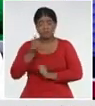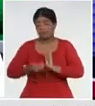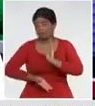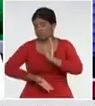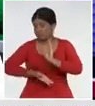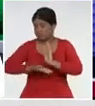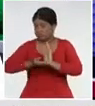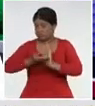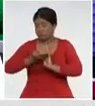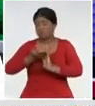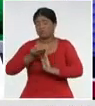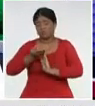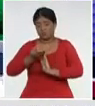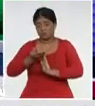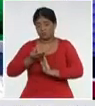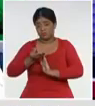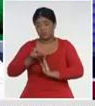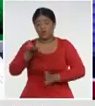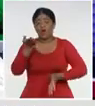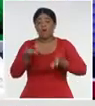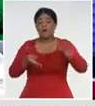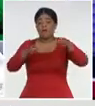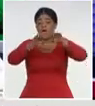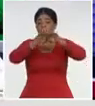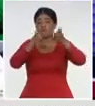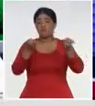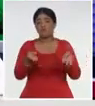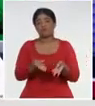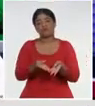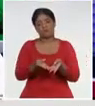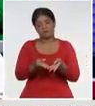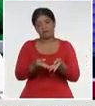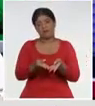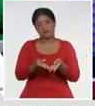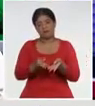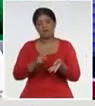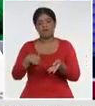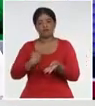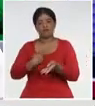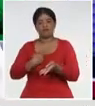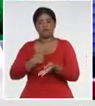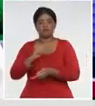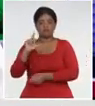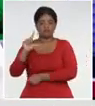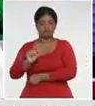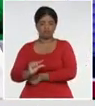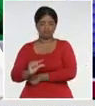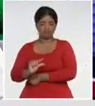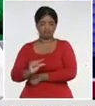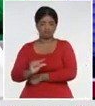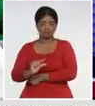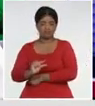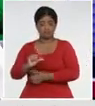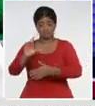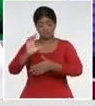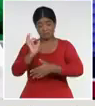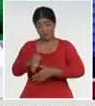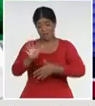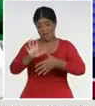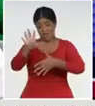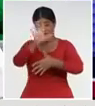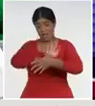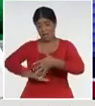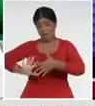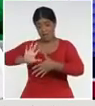independientemente, de que en el mundo, la letalidad, sea, de 2,17%, y, en las Américas, pues, un